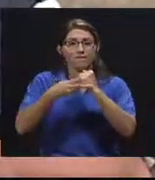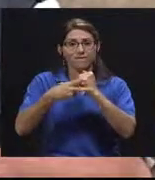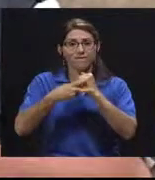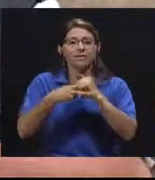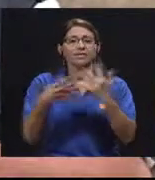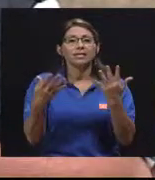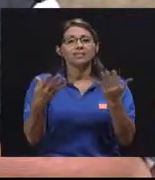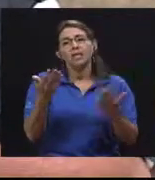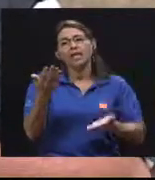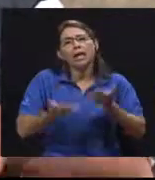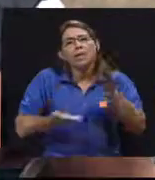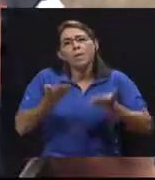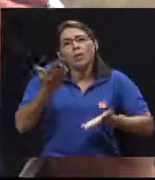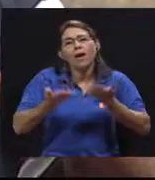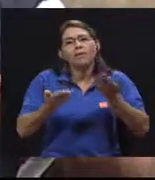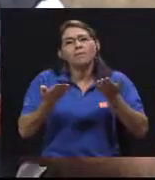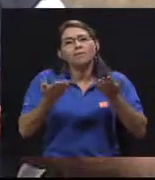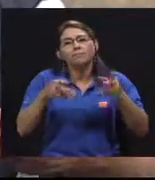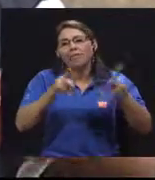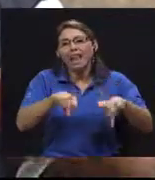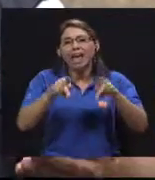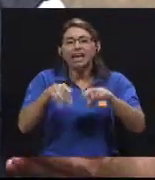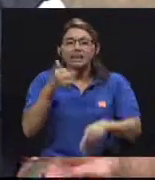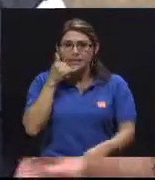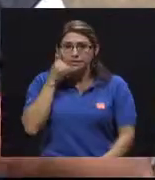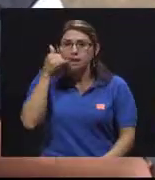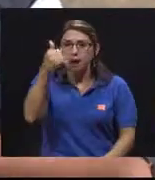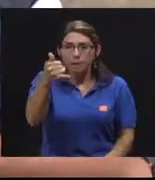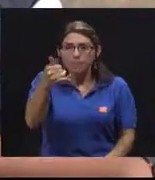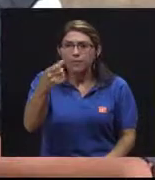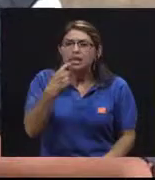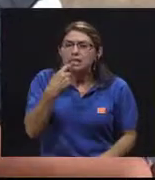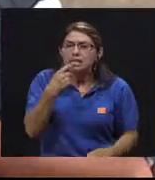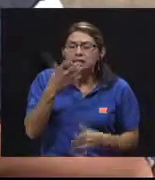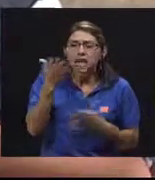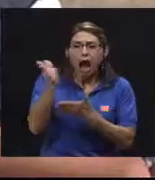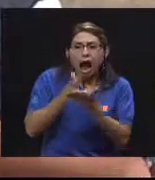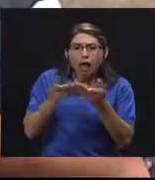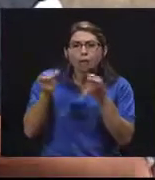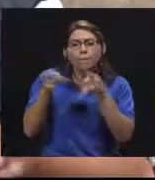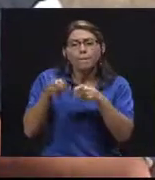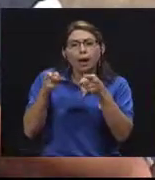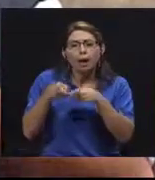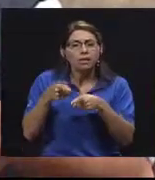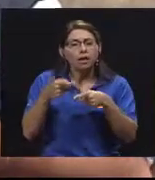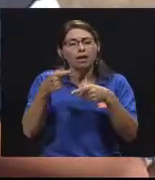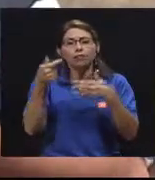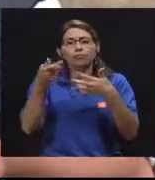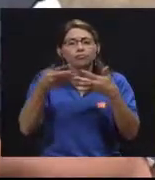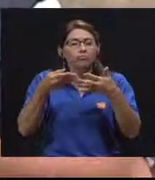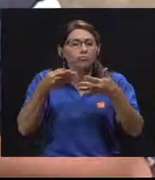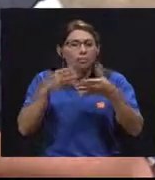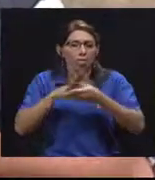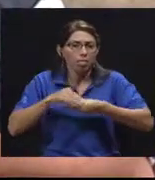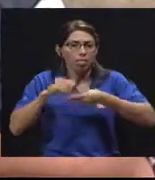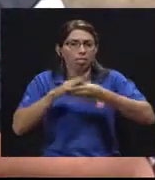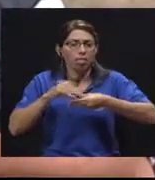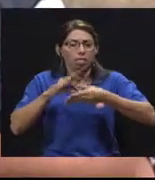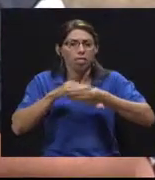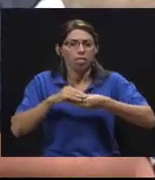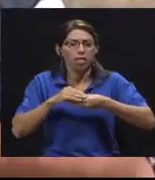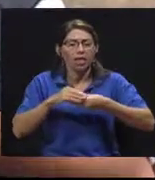de todos los comités del país, que probablemente la gente llama, identifica algún tipo de lesión o algún mecanismo